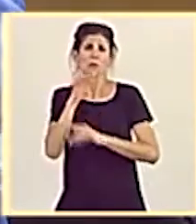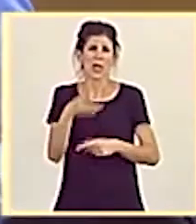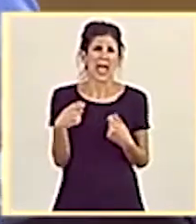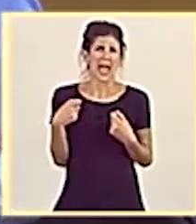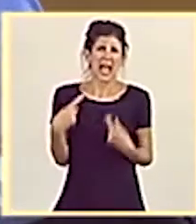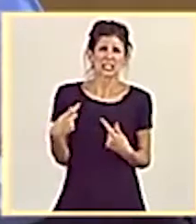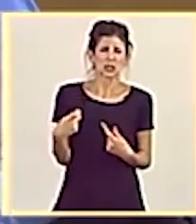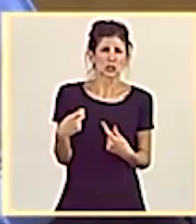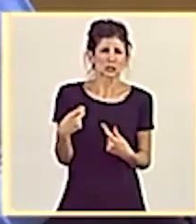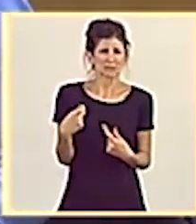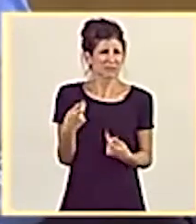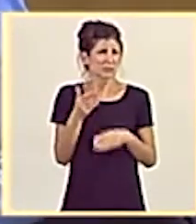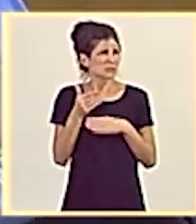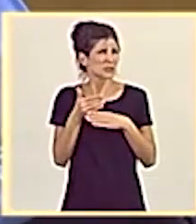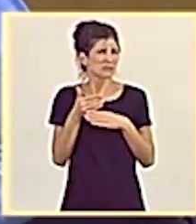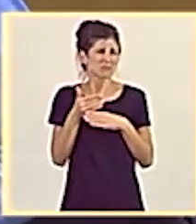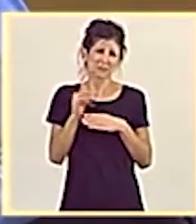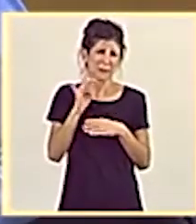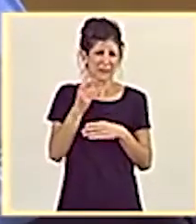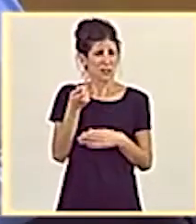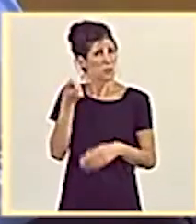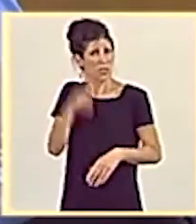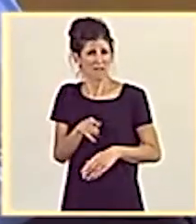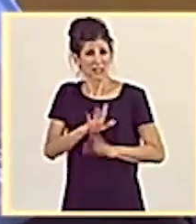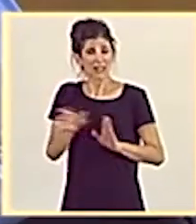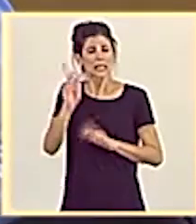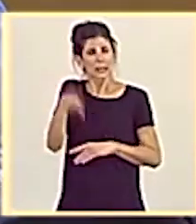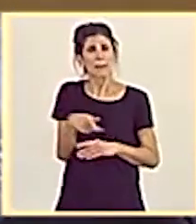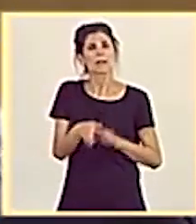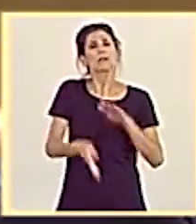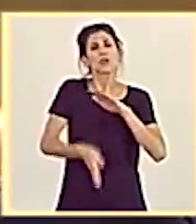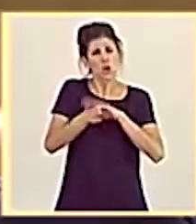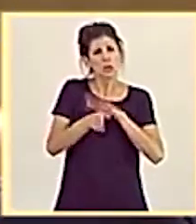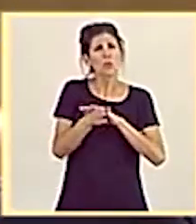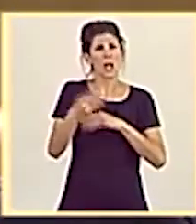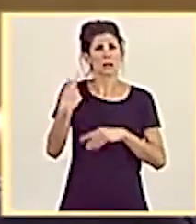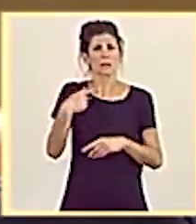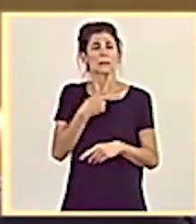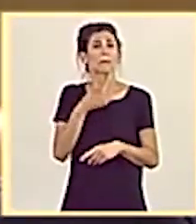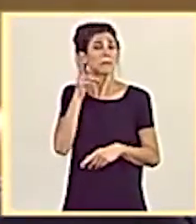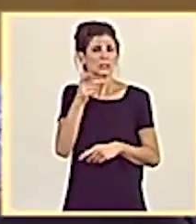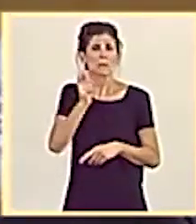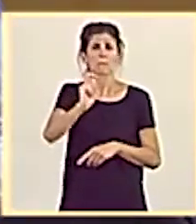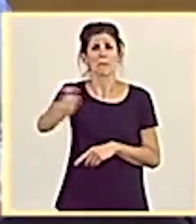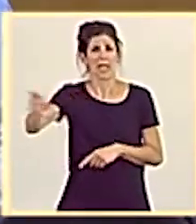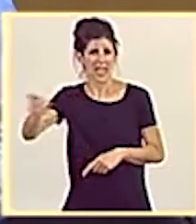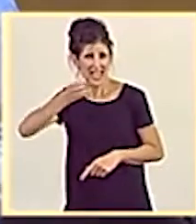impropios, mantener el poder adquisitivo de las pensiones o